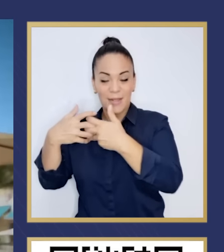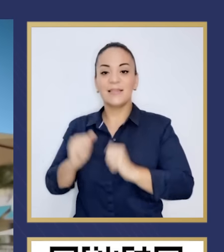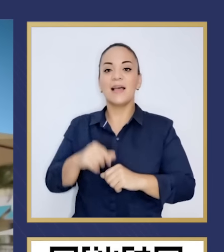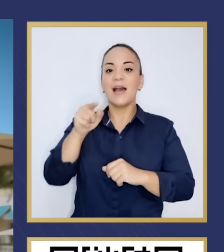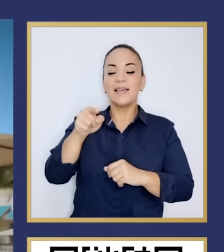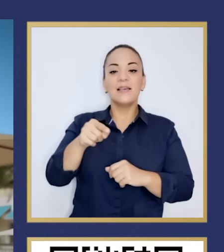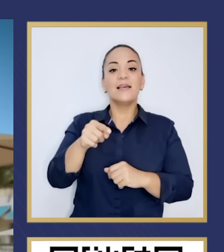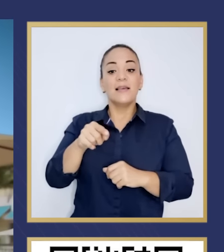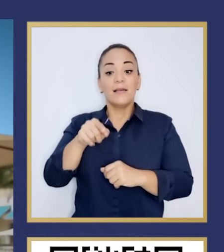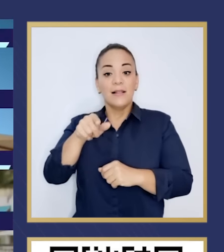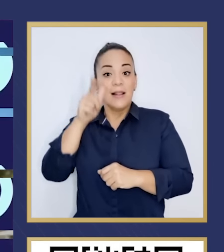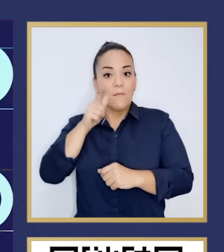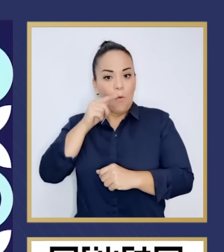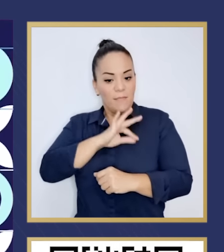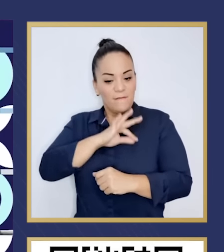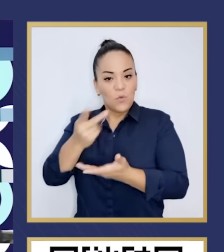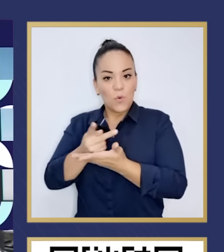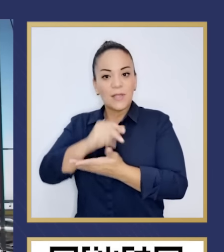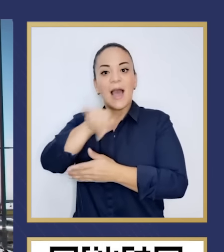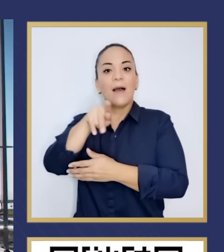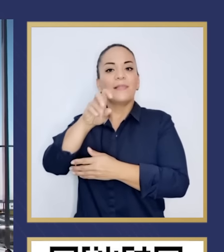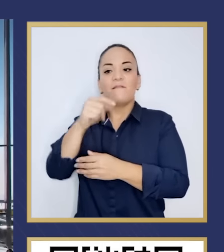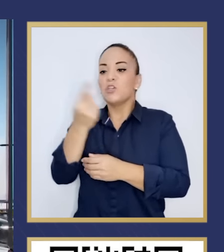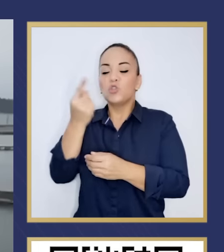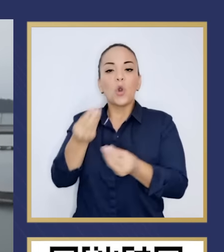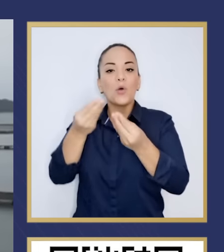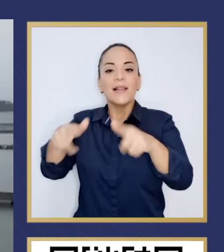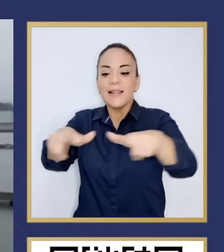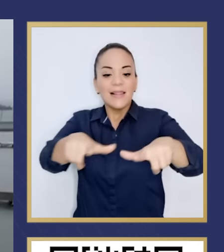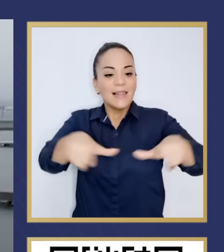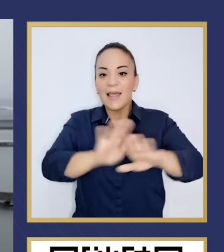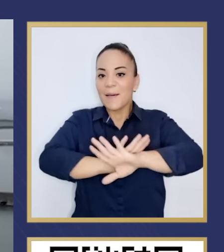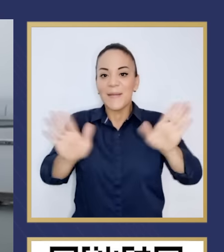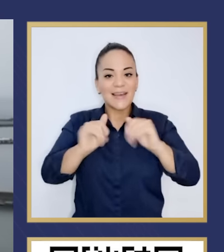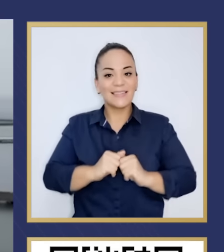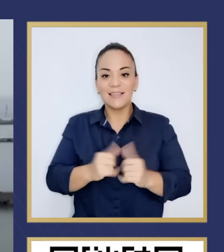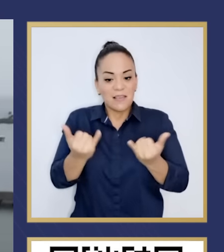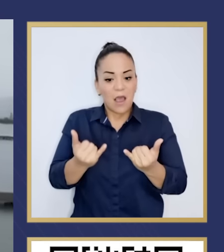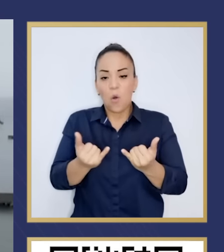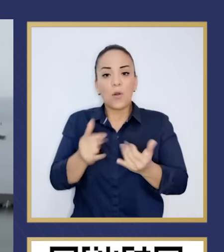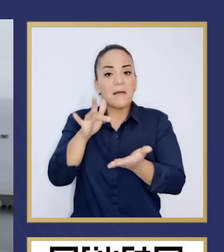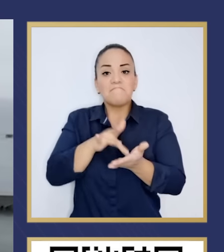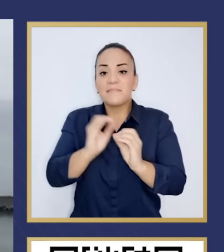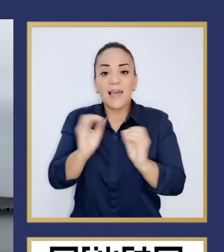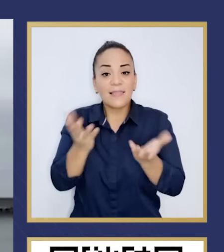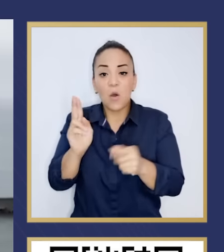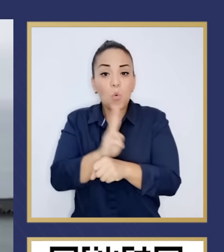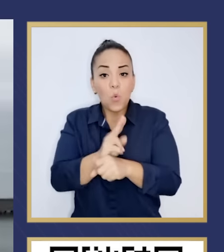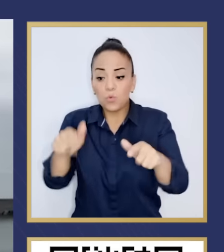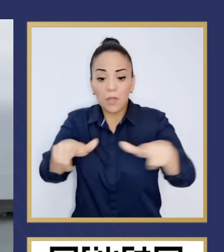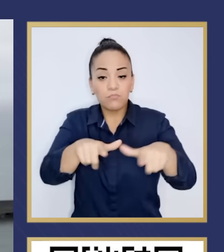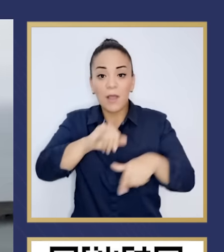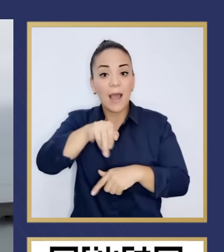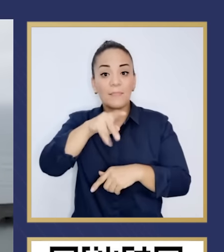aportará terrenos? Sí, solo terrenos, que hoy no le generan un 5, ni a Javdeva y